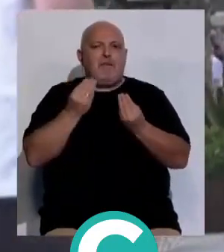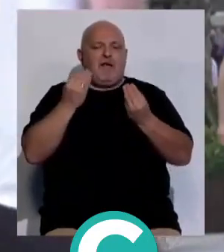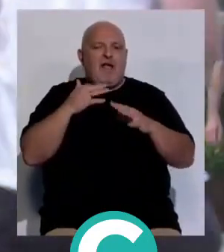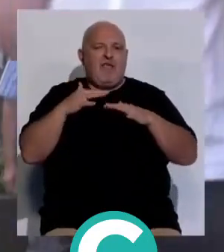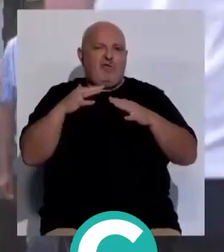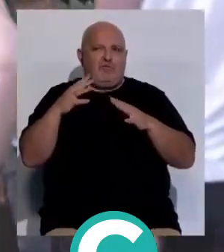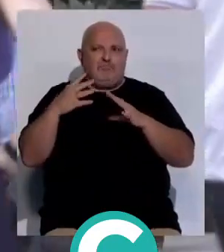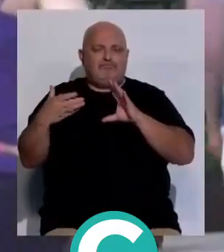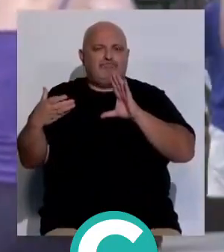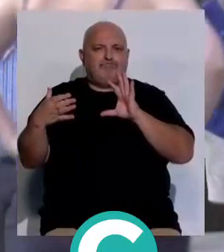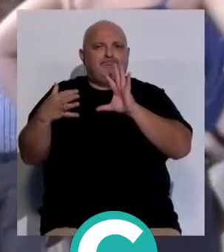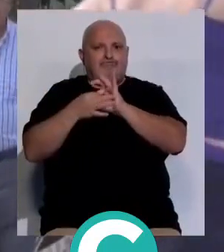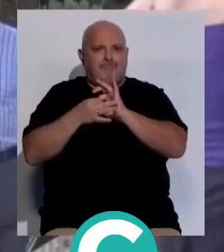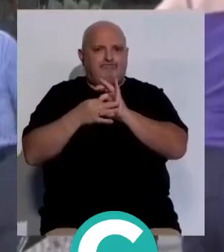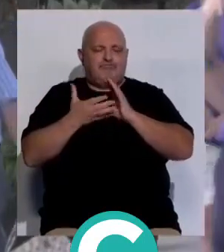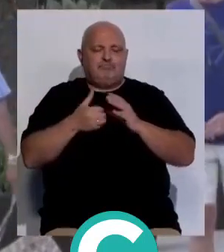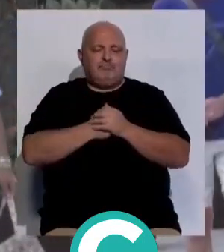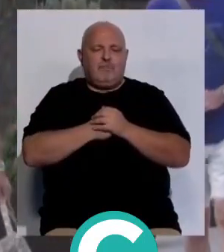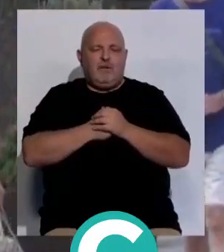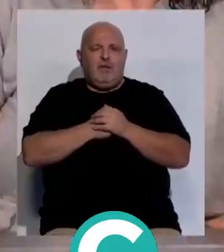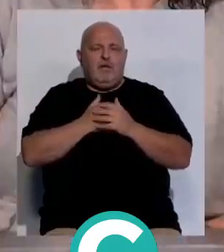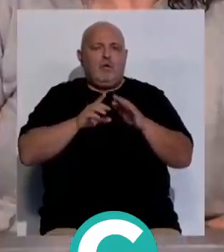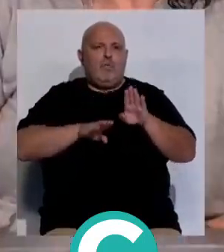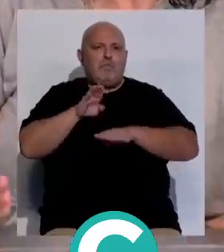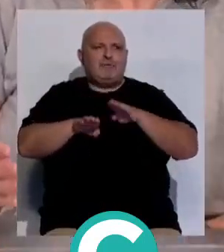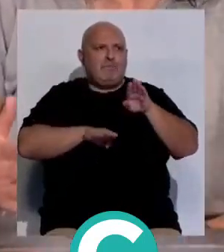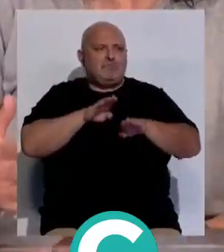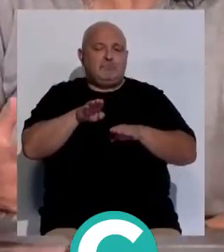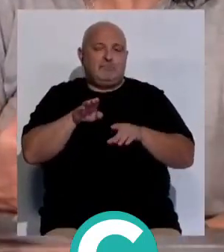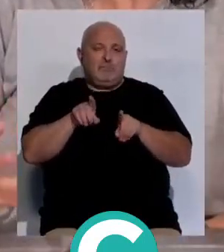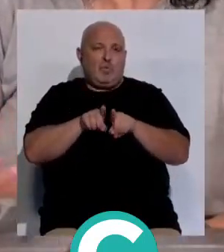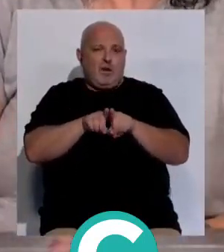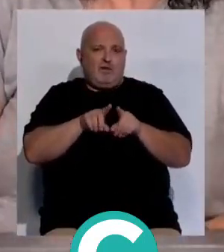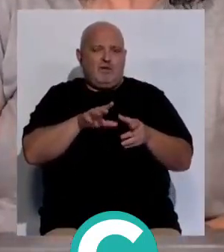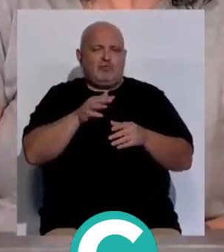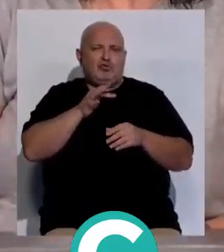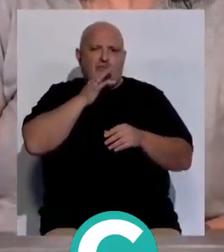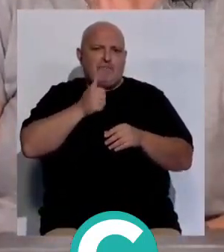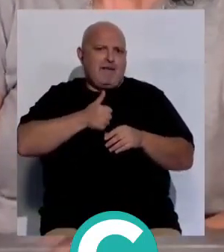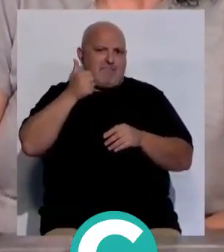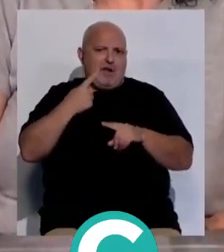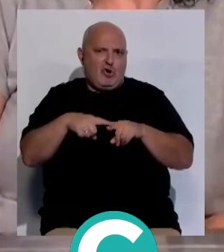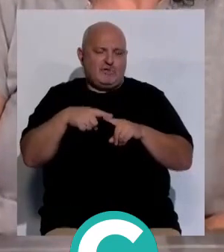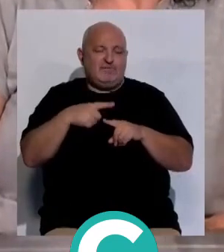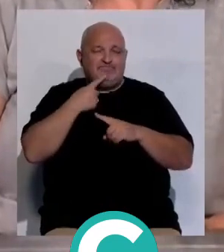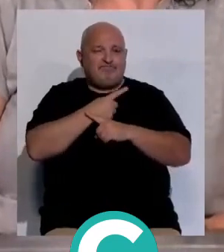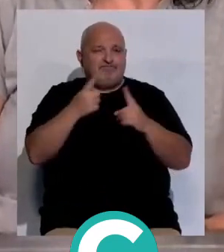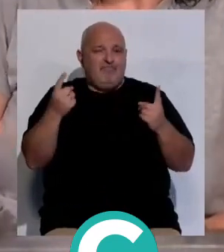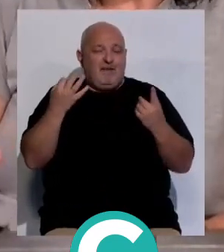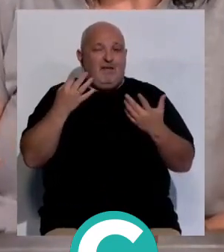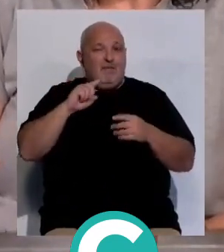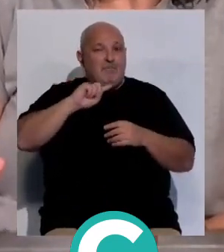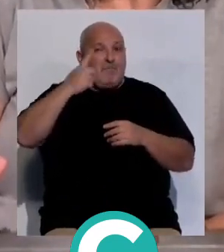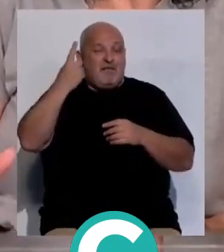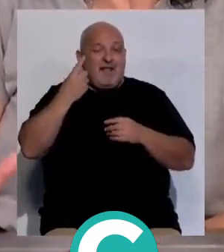acciones conjuntas. Se han empezado a dar pasos y creo que todavía queda mucho por hacer. Yo siempre digo que lo